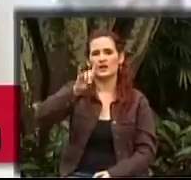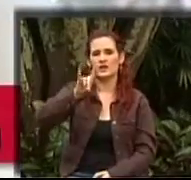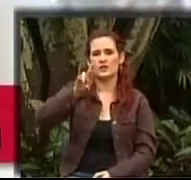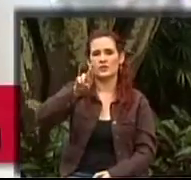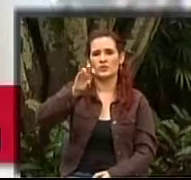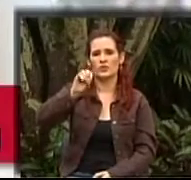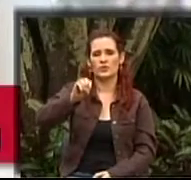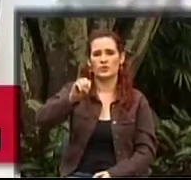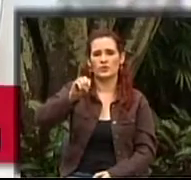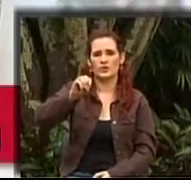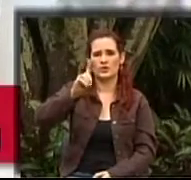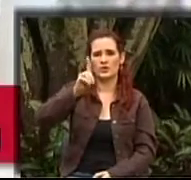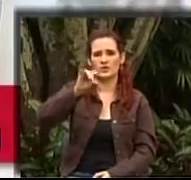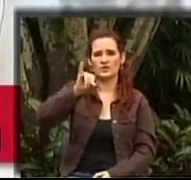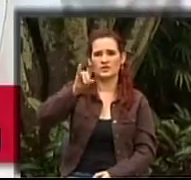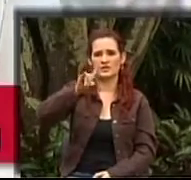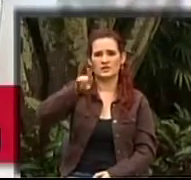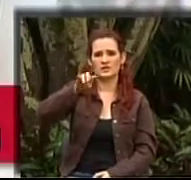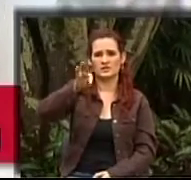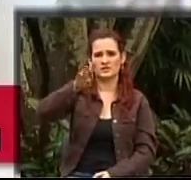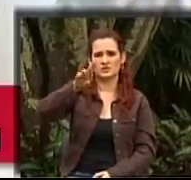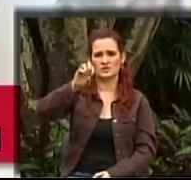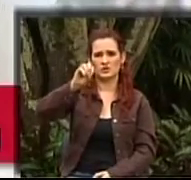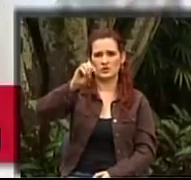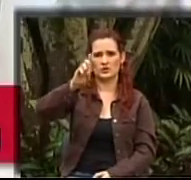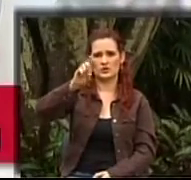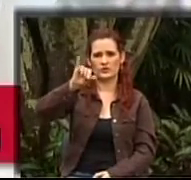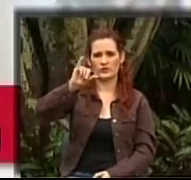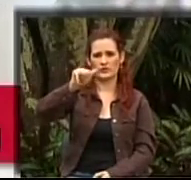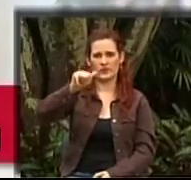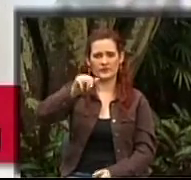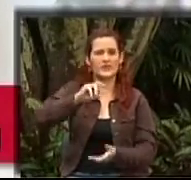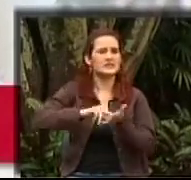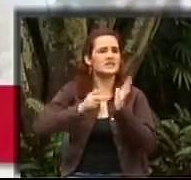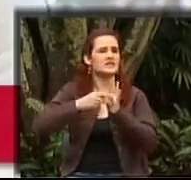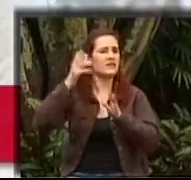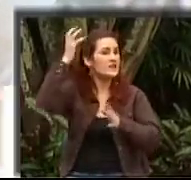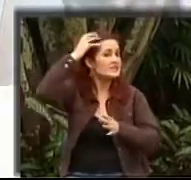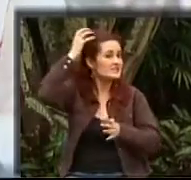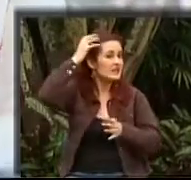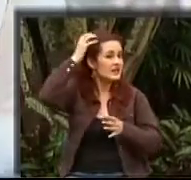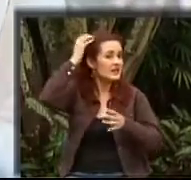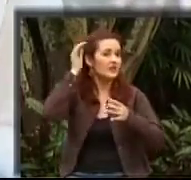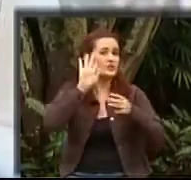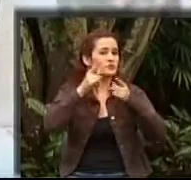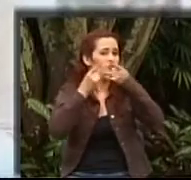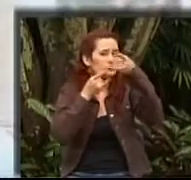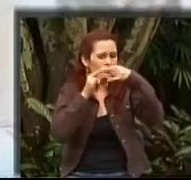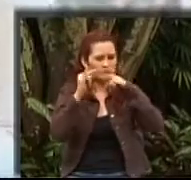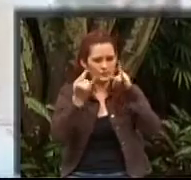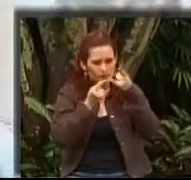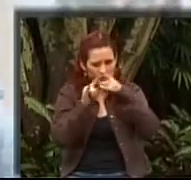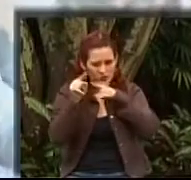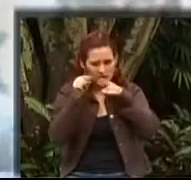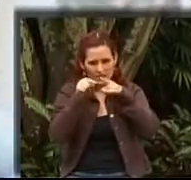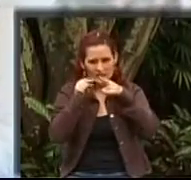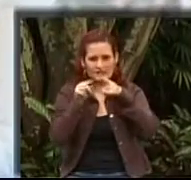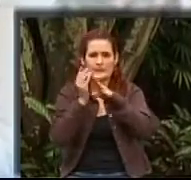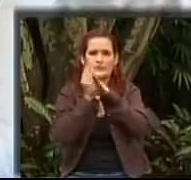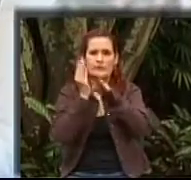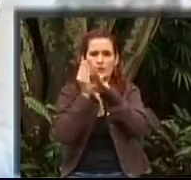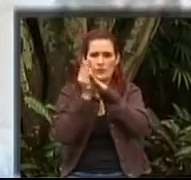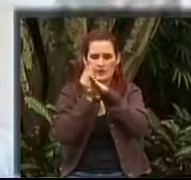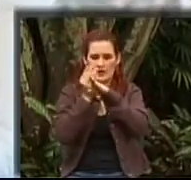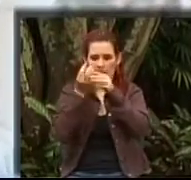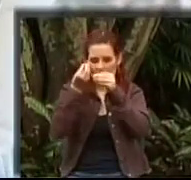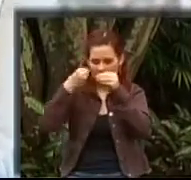osteomuscular por problemas neuronales y neurológicos en donde genera una discapacidad, como nos lo